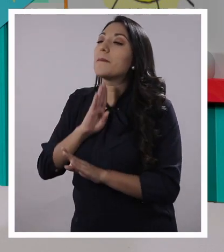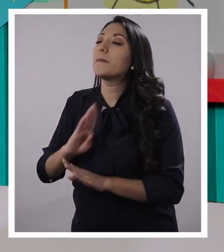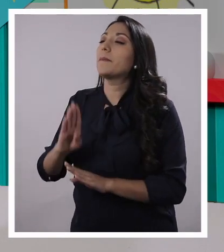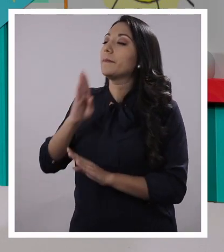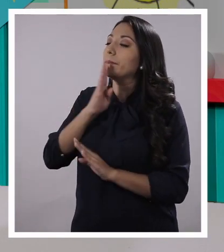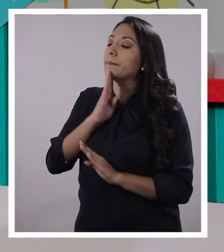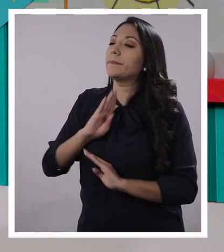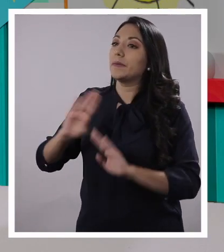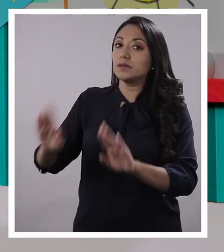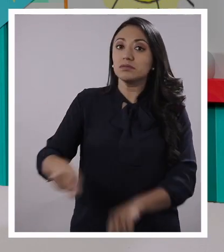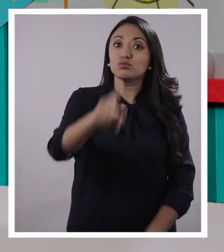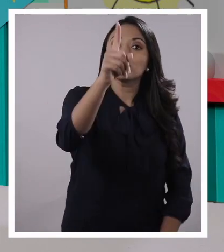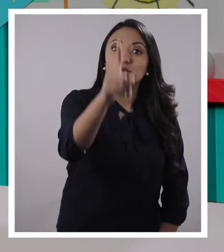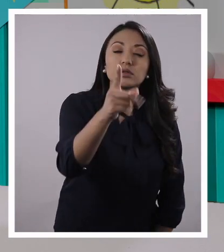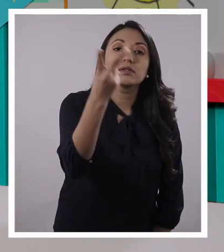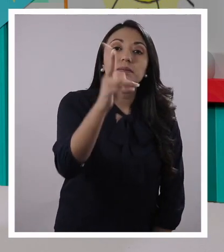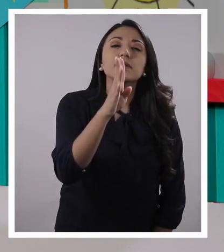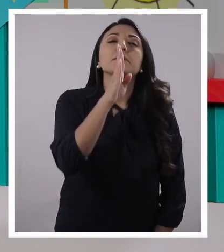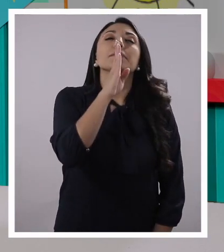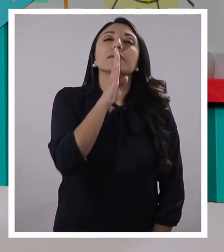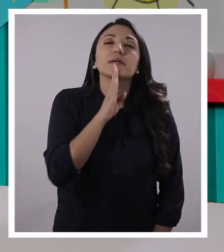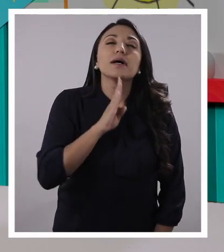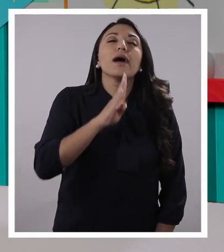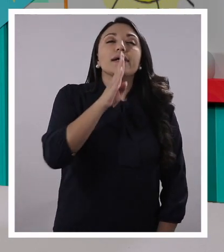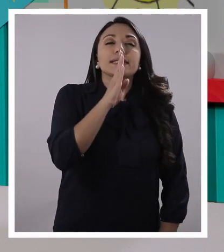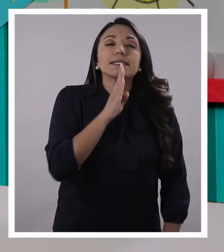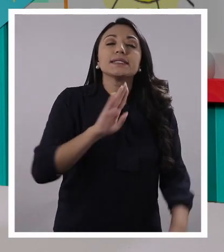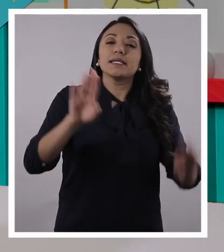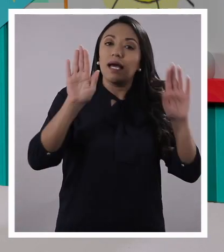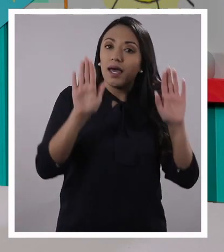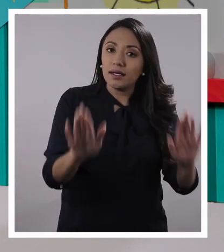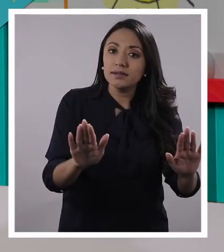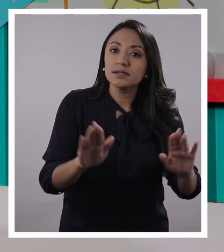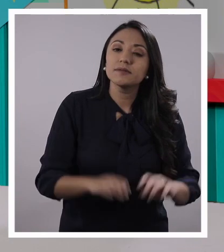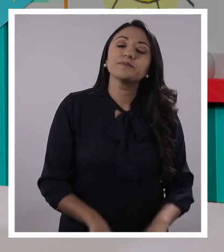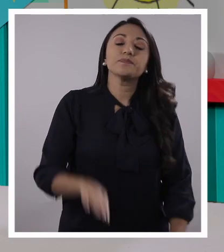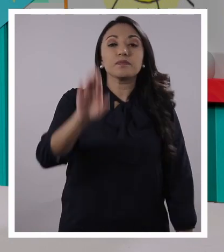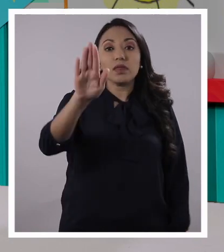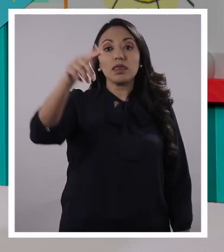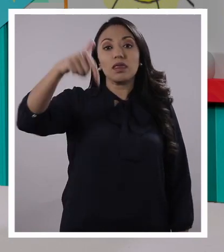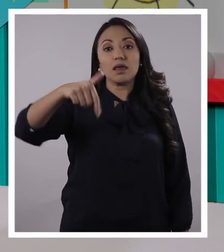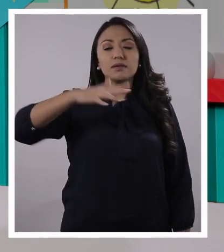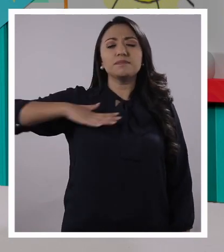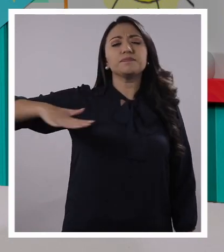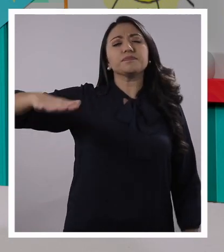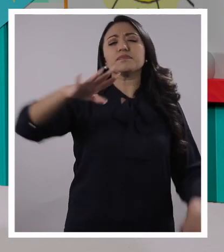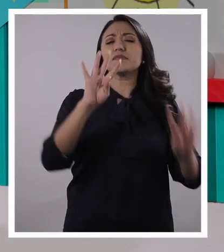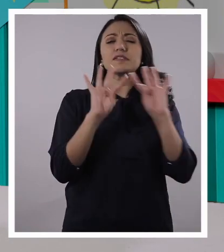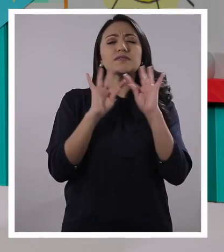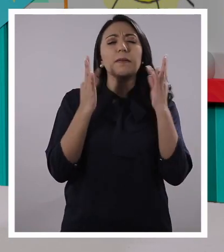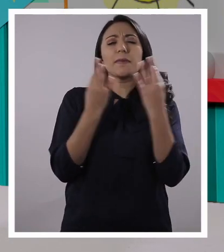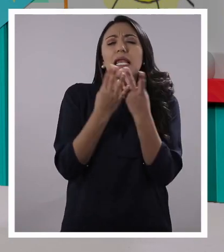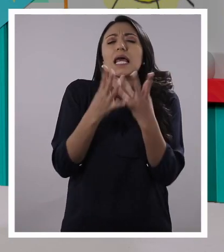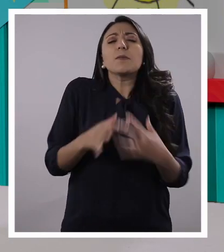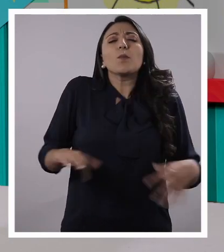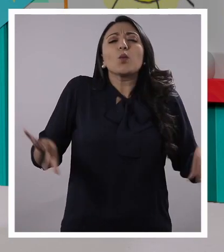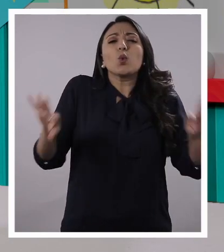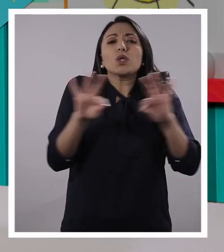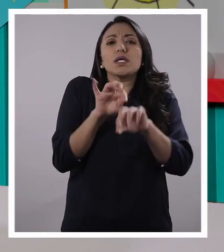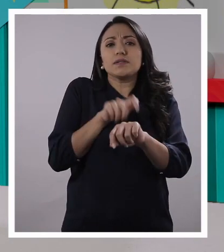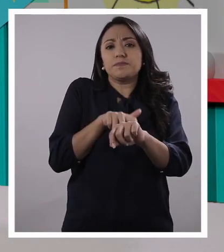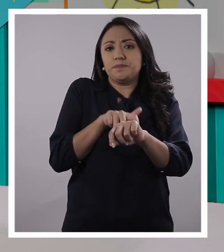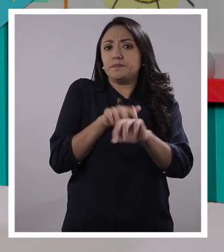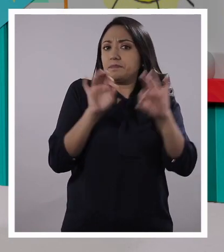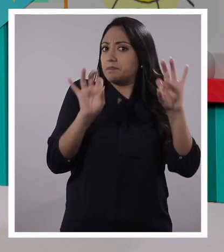Paciencia. Así que paciencia ustedes también, chicos, en casa. Pero te cuento, descubrí que este momento en familia es genial. Genial, genial.